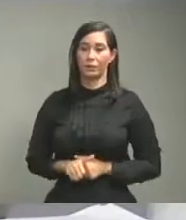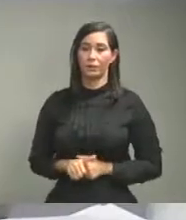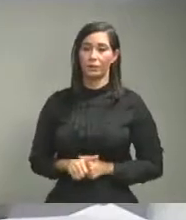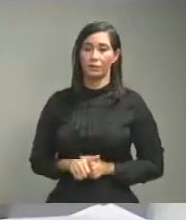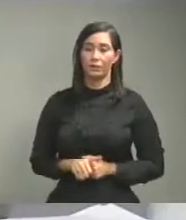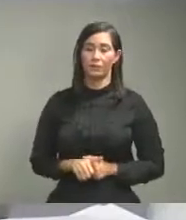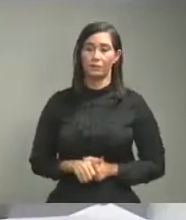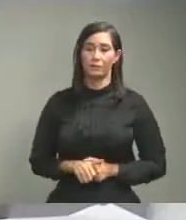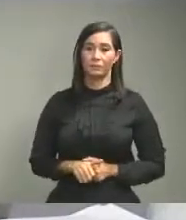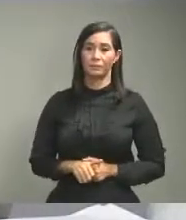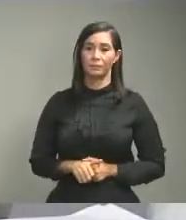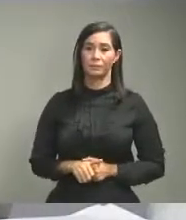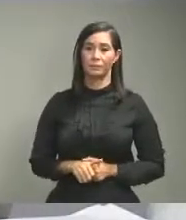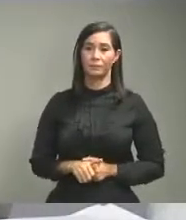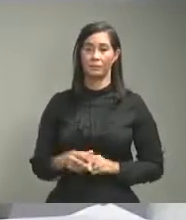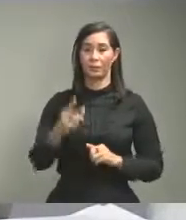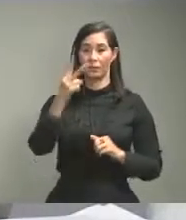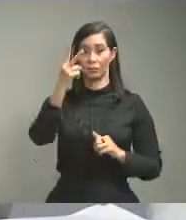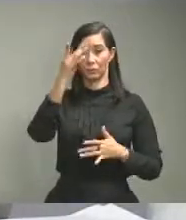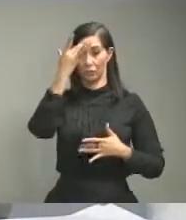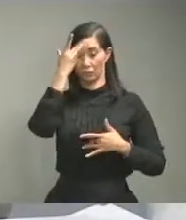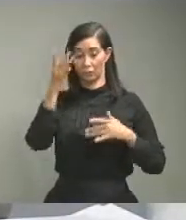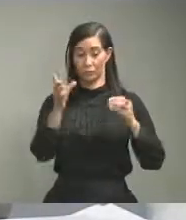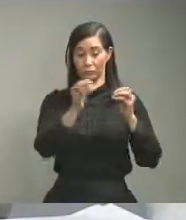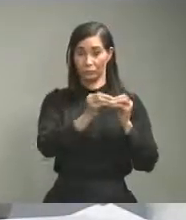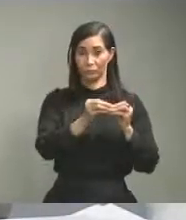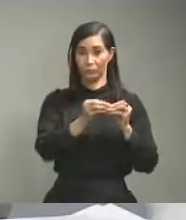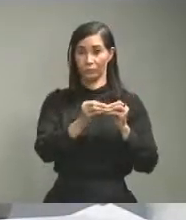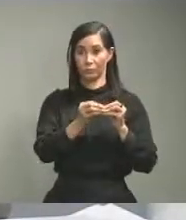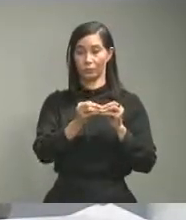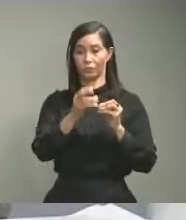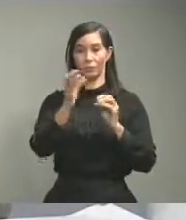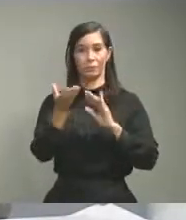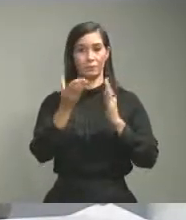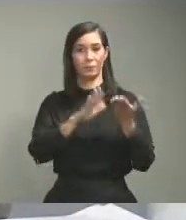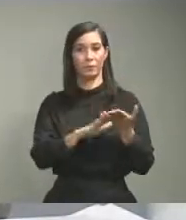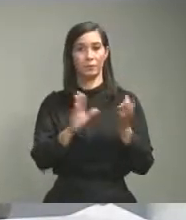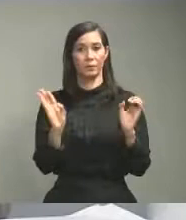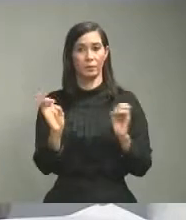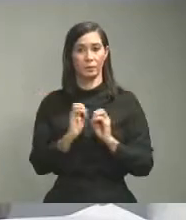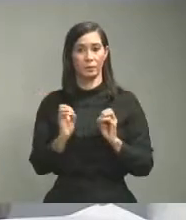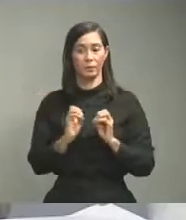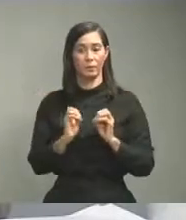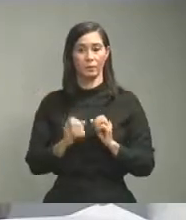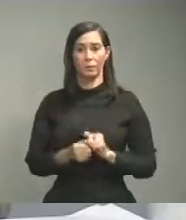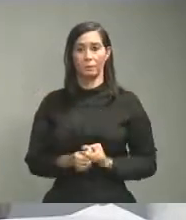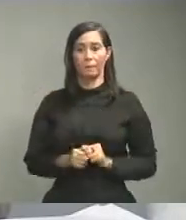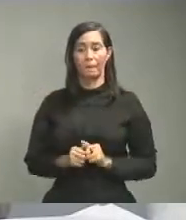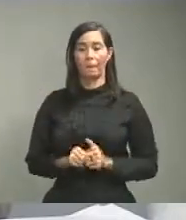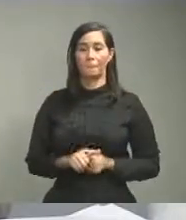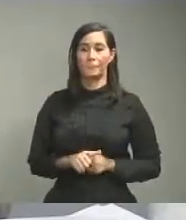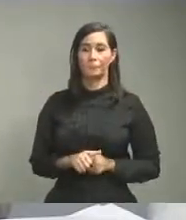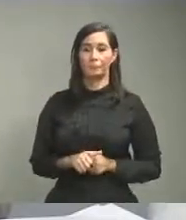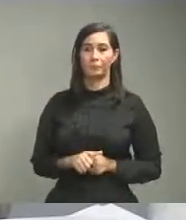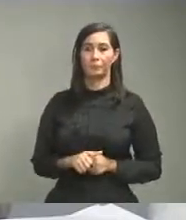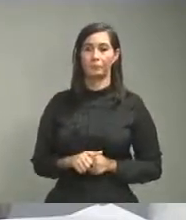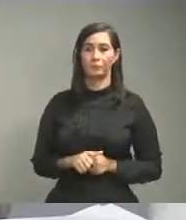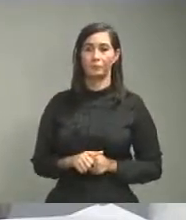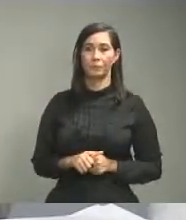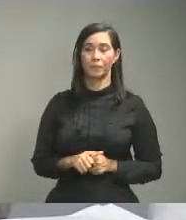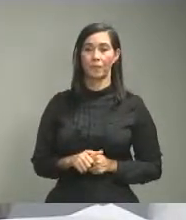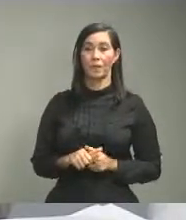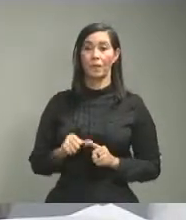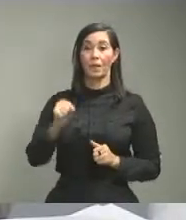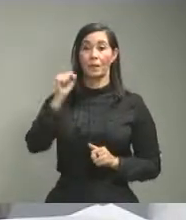2 acumulados 0 fallecimientos Provincia Santo